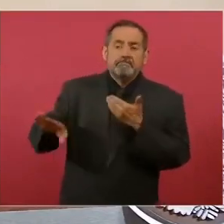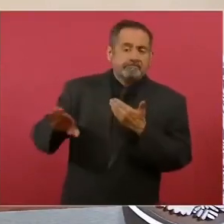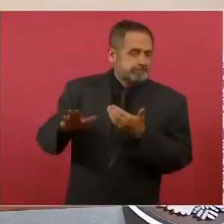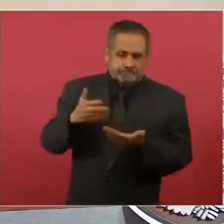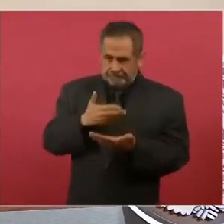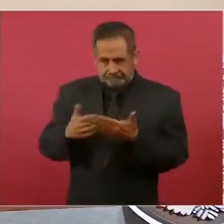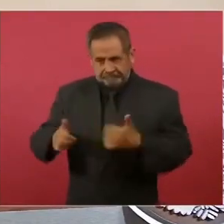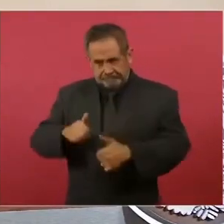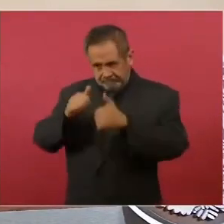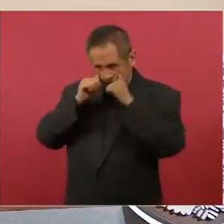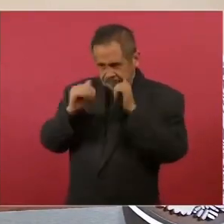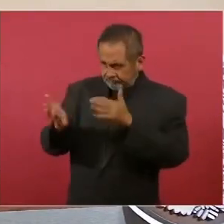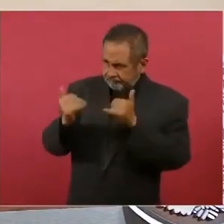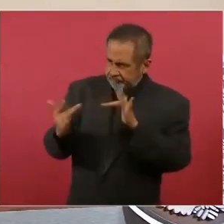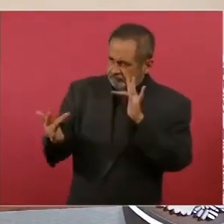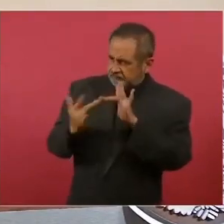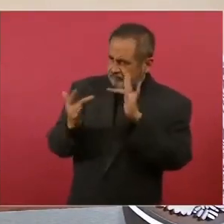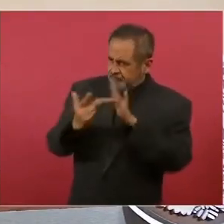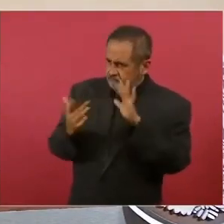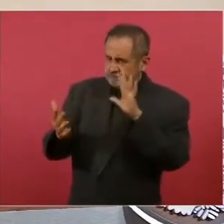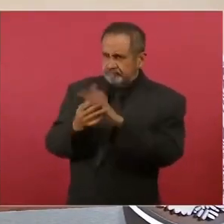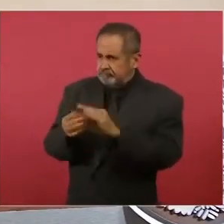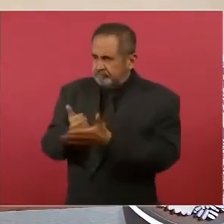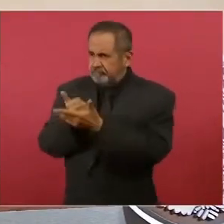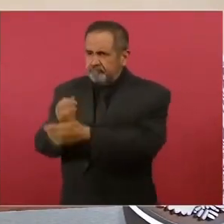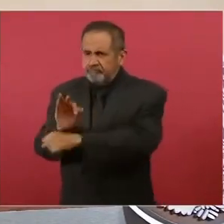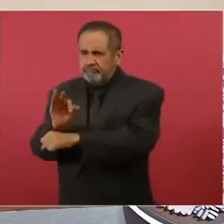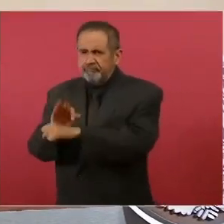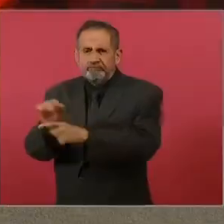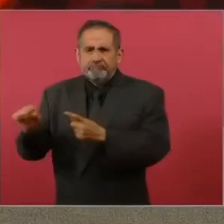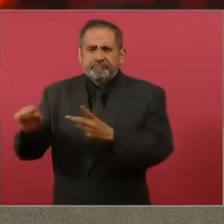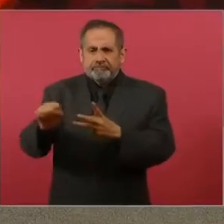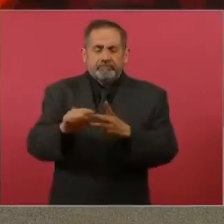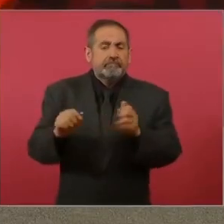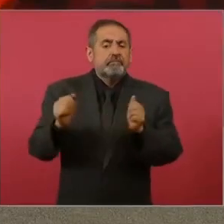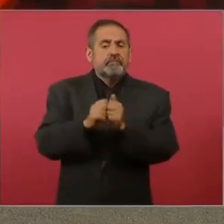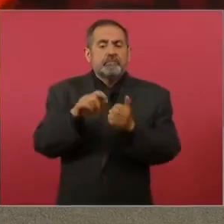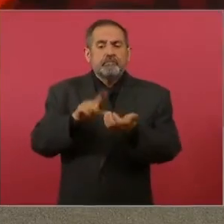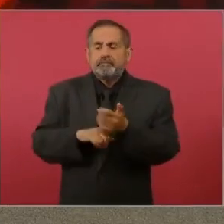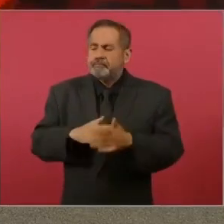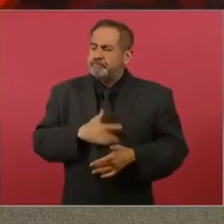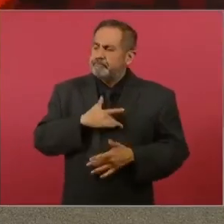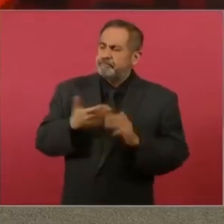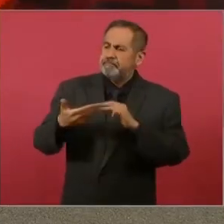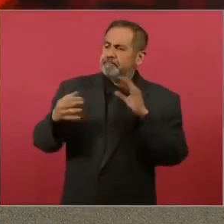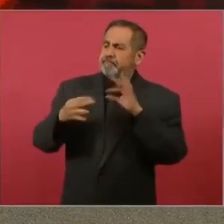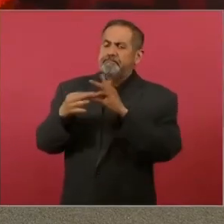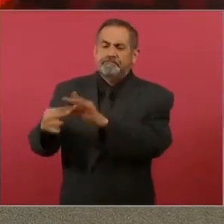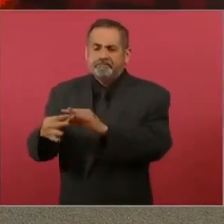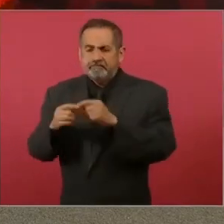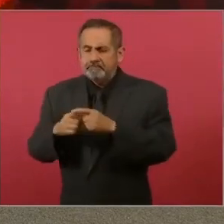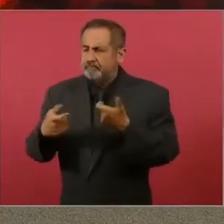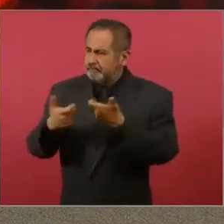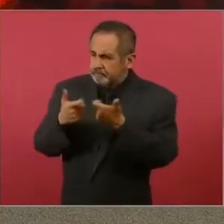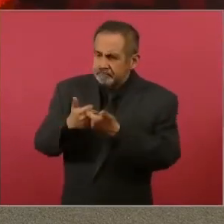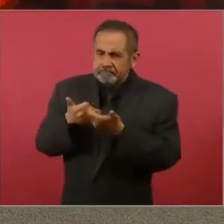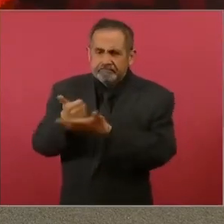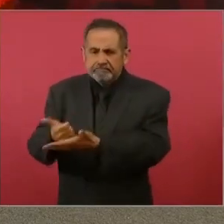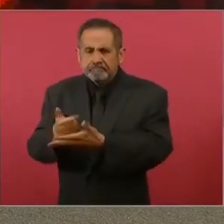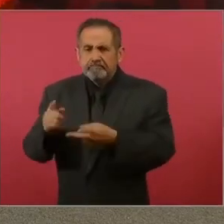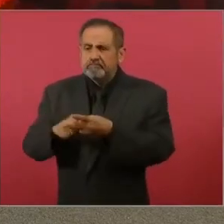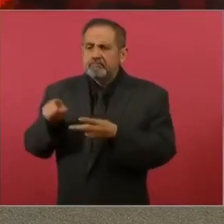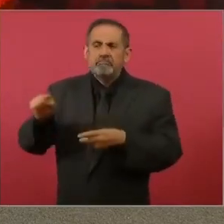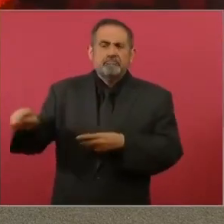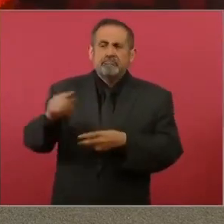al caudal de la economía del Estado. Es un proyecto basado en elementos como la solidaridad, la cooperación, la